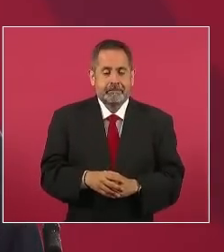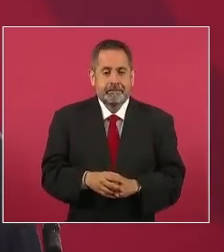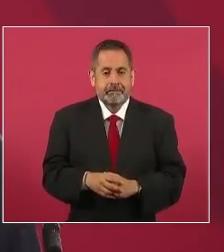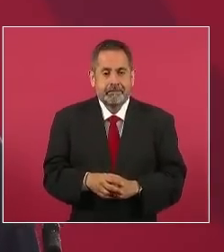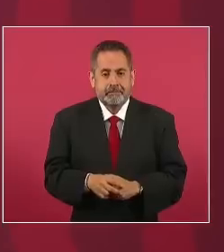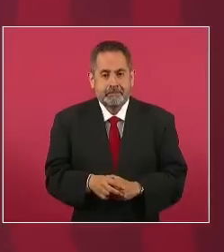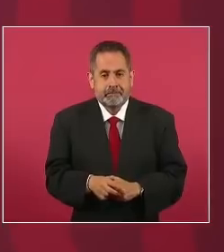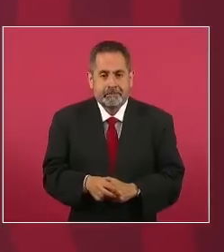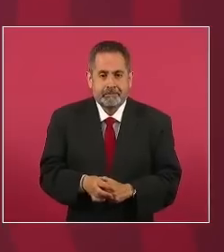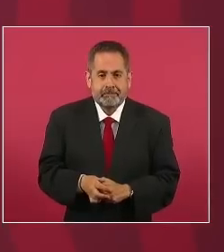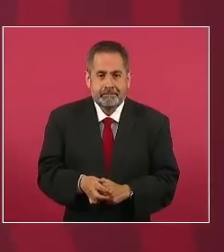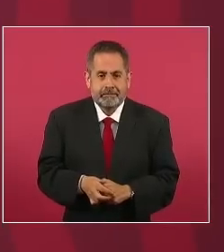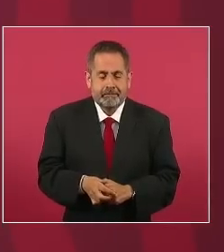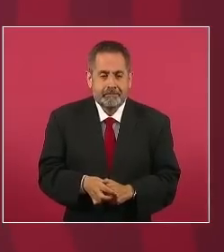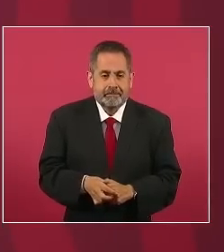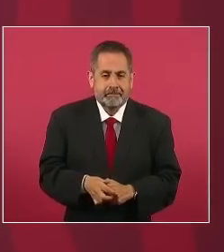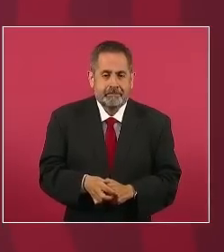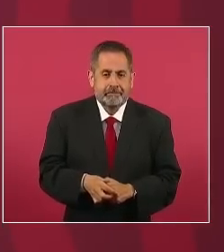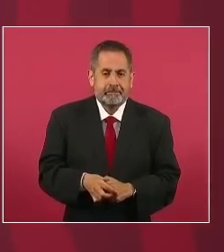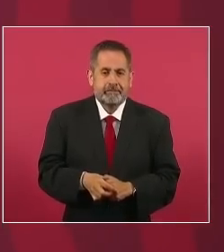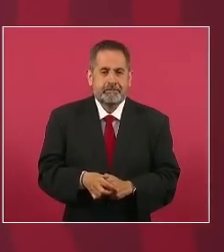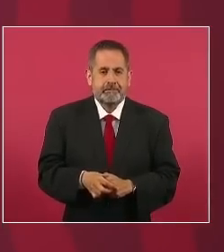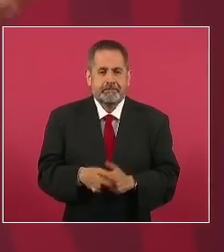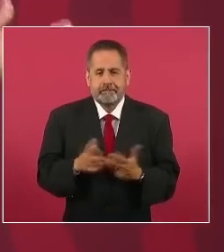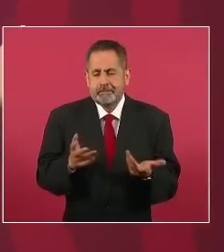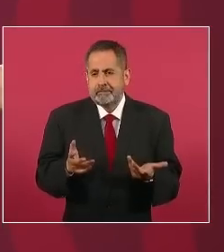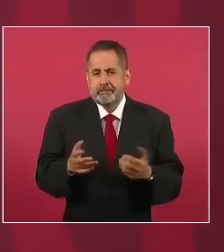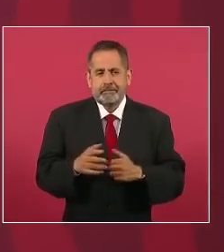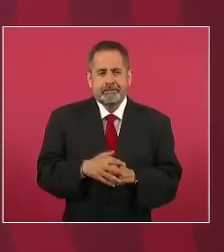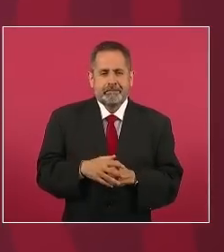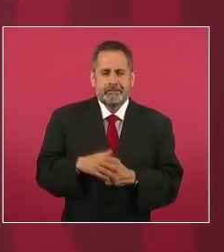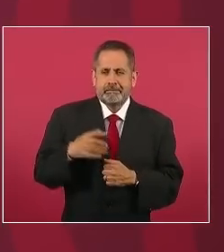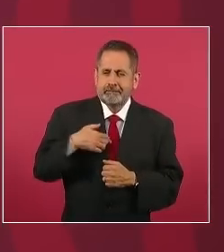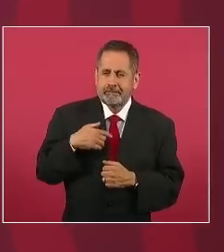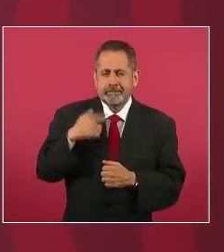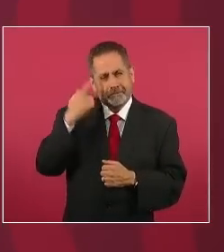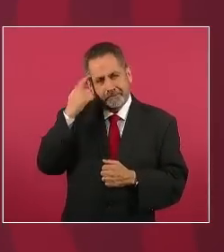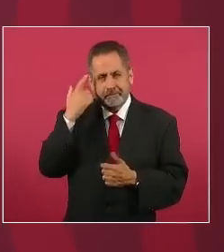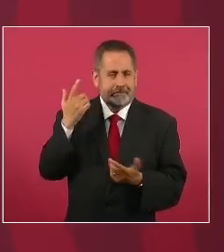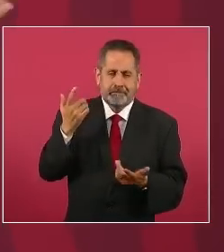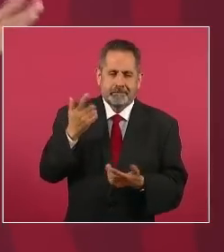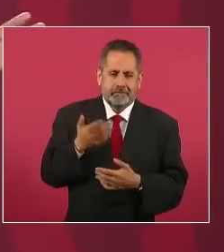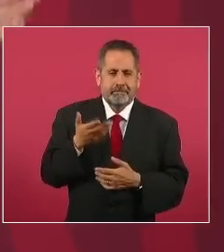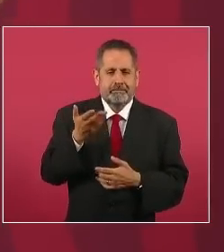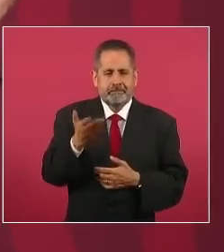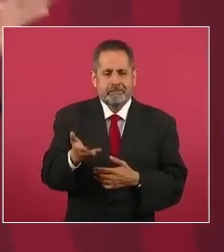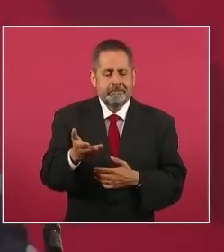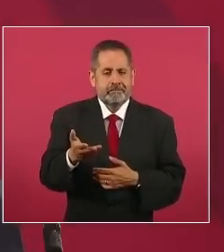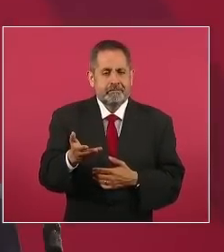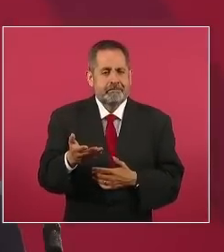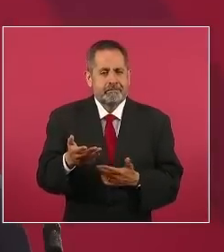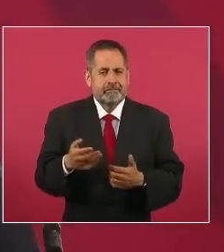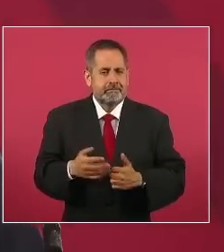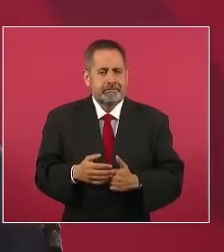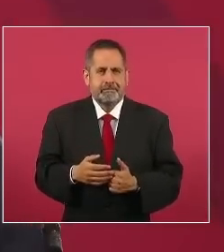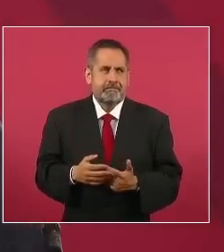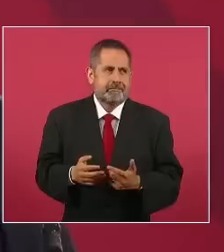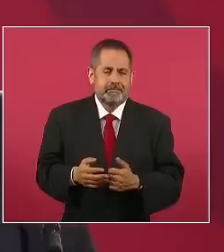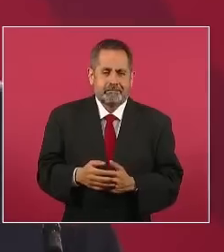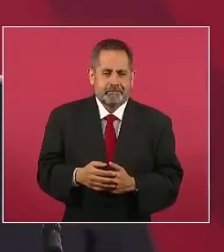PRI cuando les hablas de la guerra sucia agachan la cabeza les da vergüenza son cínicos los güeyes pero les da vergüenza